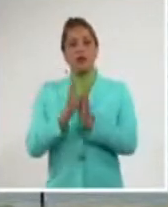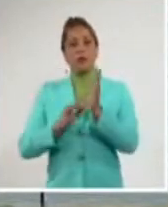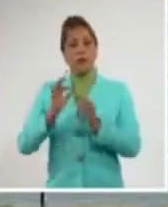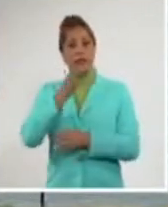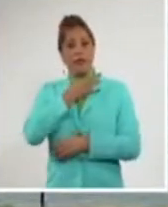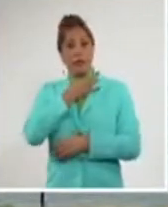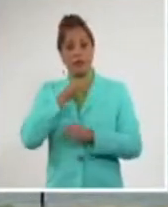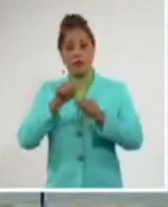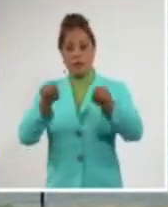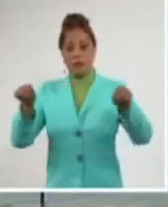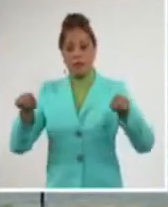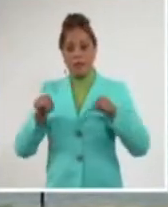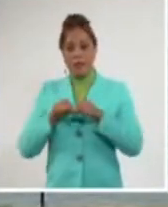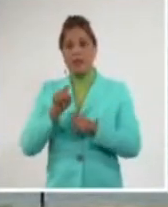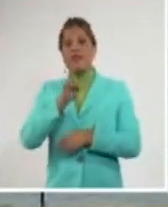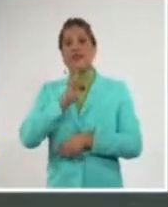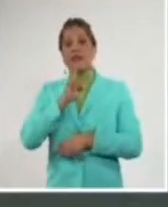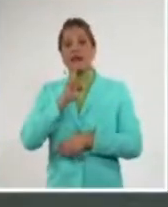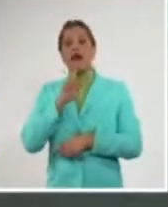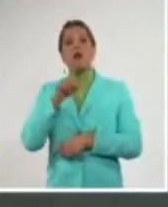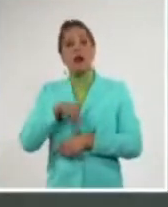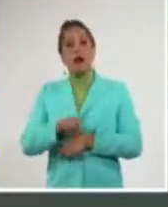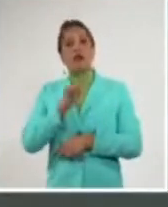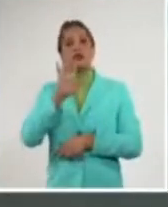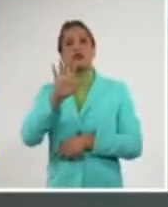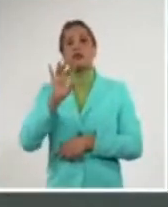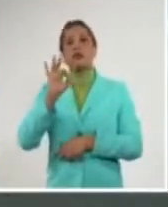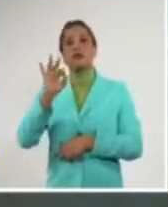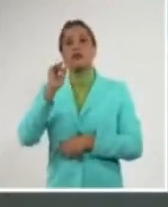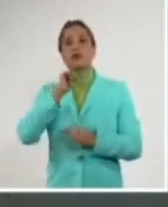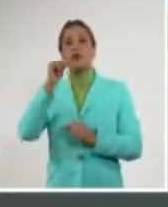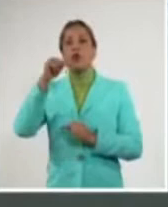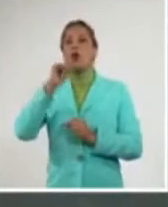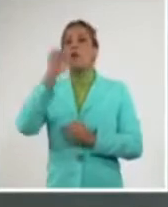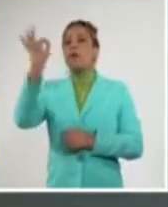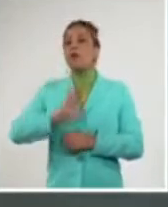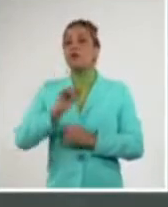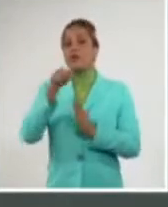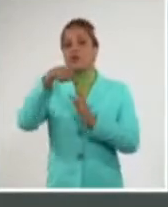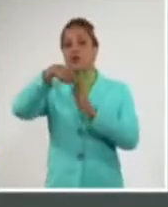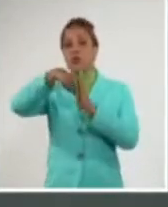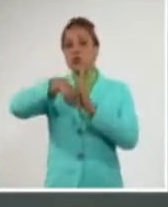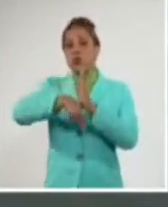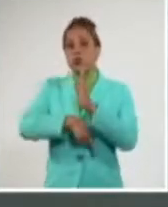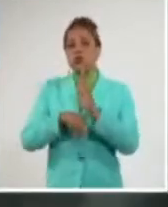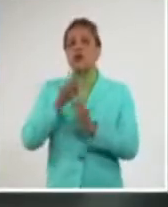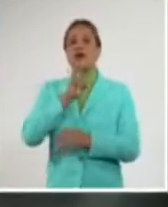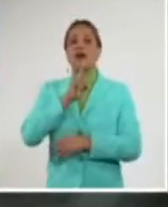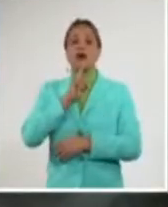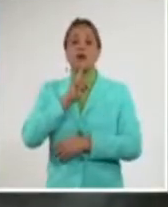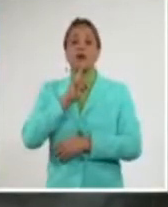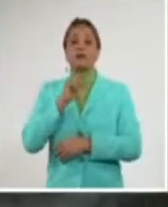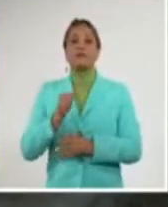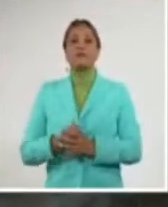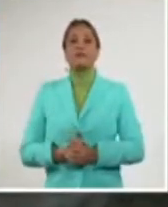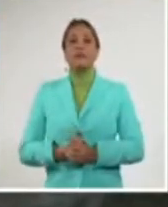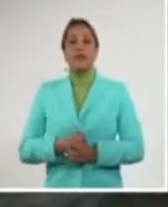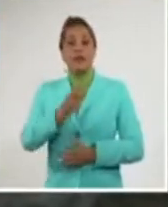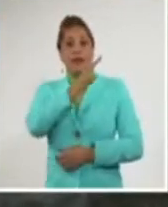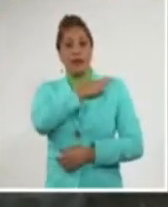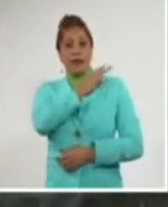país amanecieron con el 58% de sus niveles de llenado. Autoridades